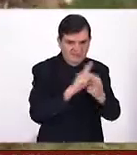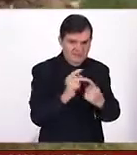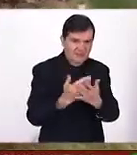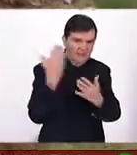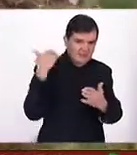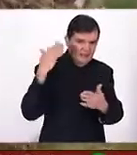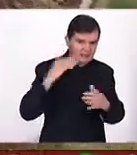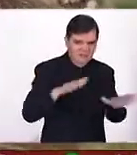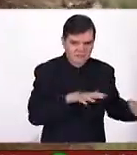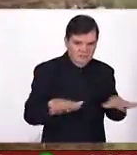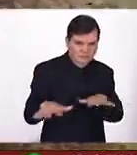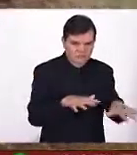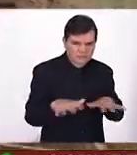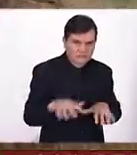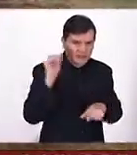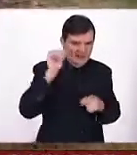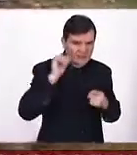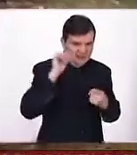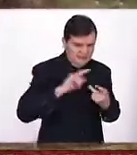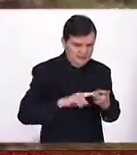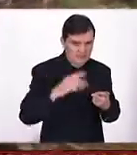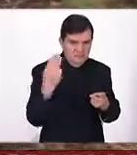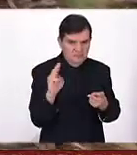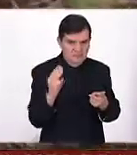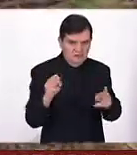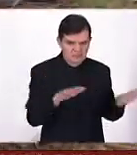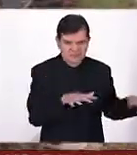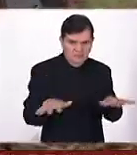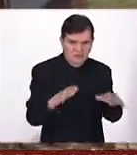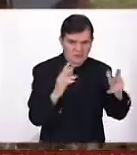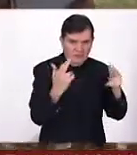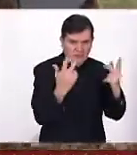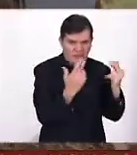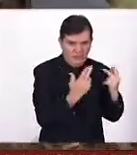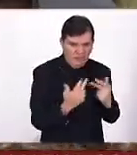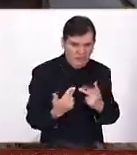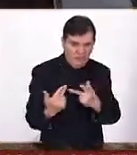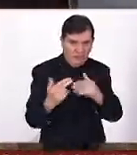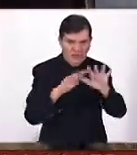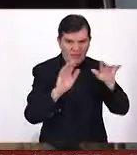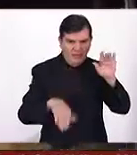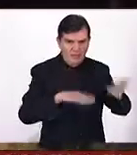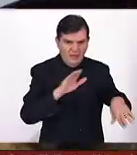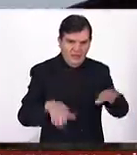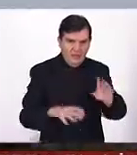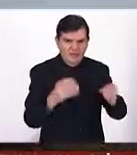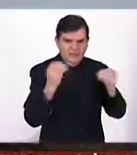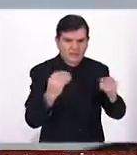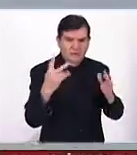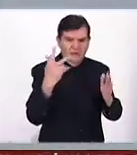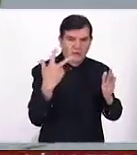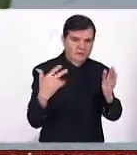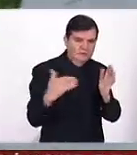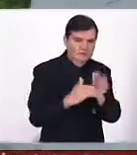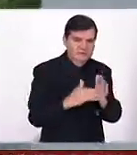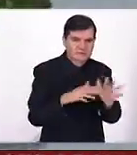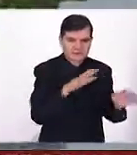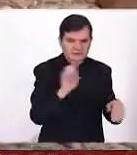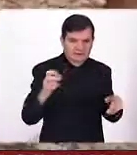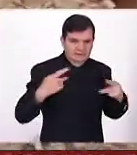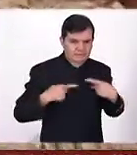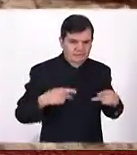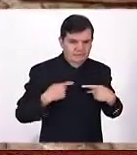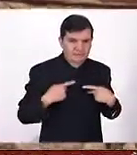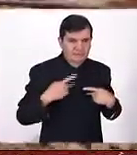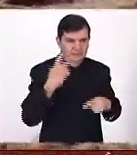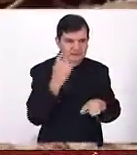por dos grandes terremotos en abril y mayo que destruyeron pueblos enteros y mataron a más de 8500 personas.